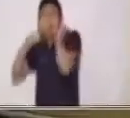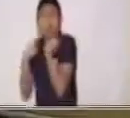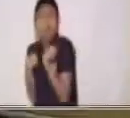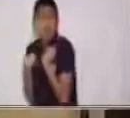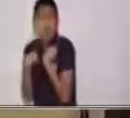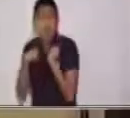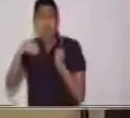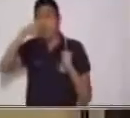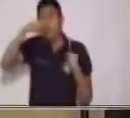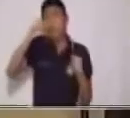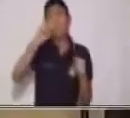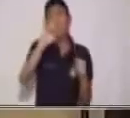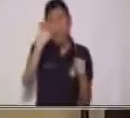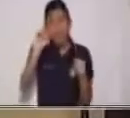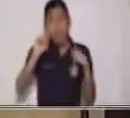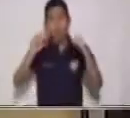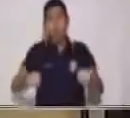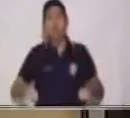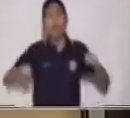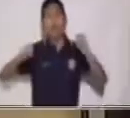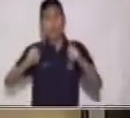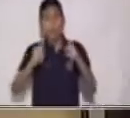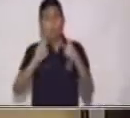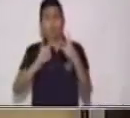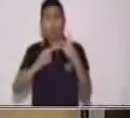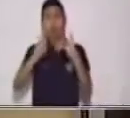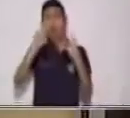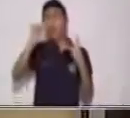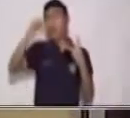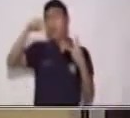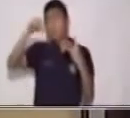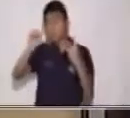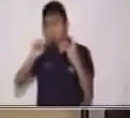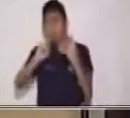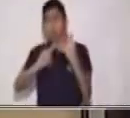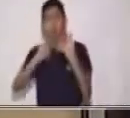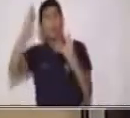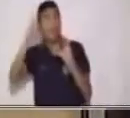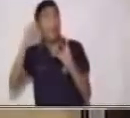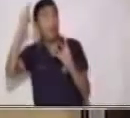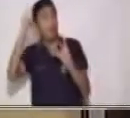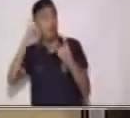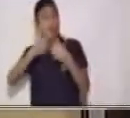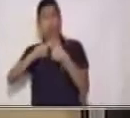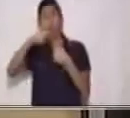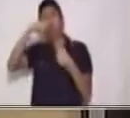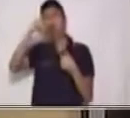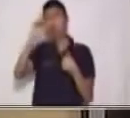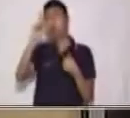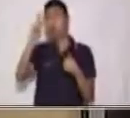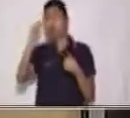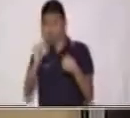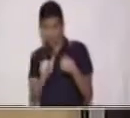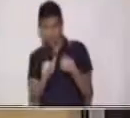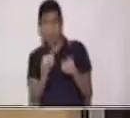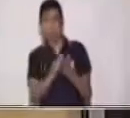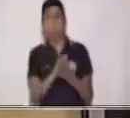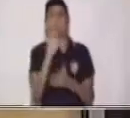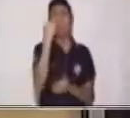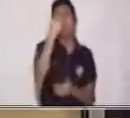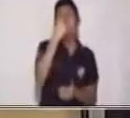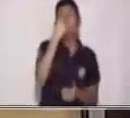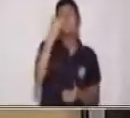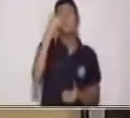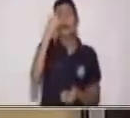un remo, una rama, un radio y una torta. Sara y Teresa la